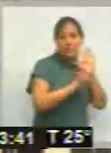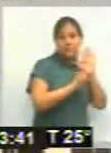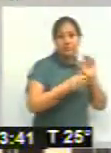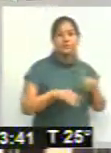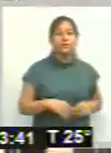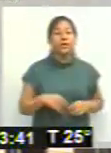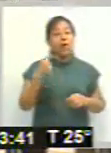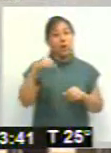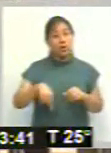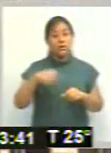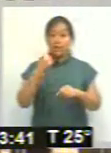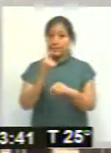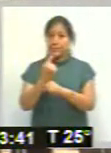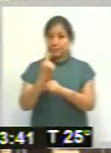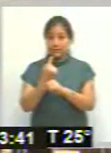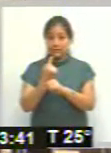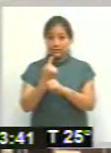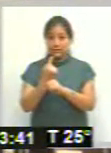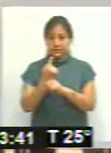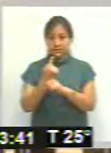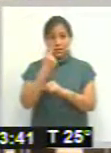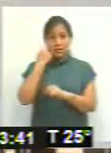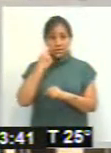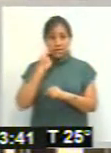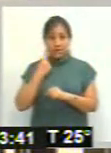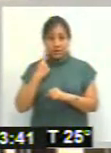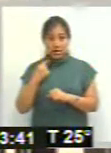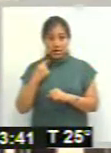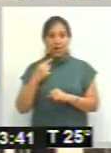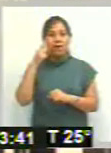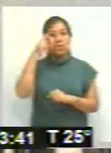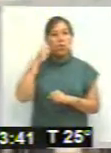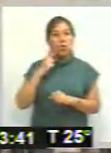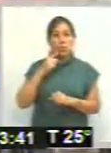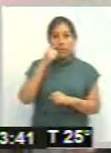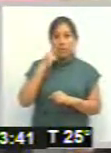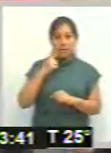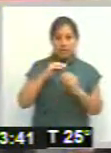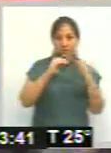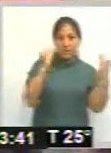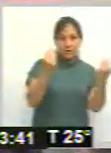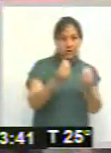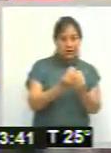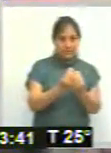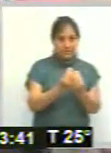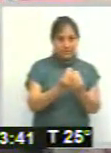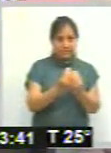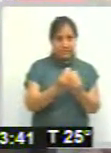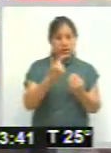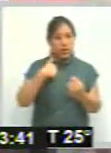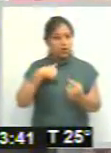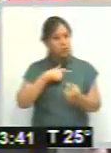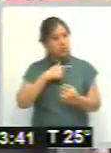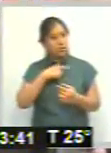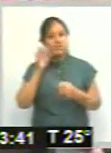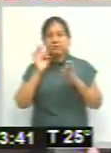Hoy es el primer día del Novenario San Cayetano y nosotros siempre estamos preparados para esta